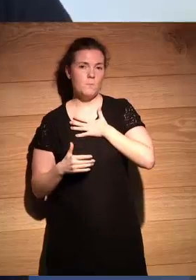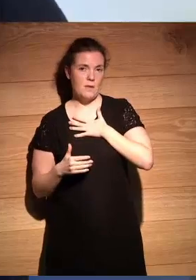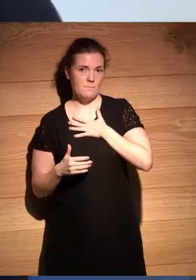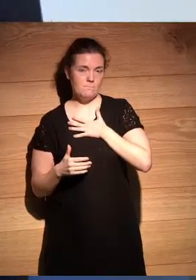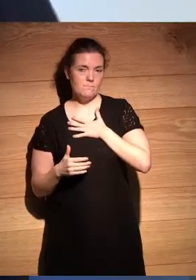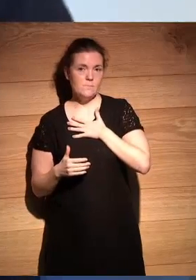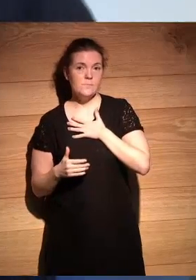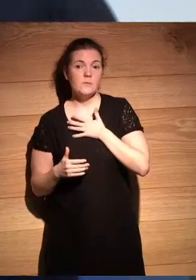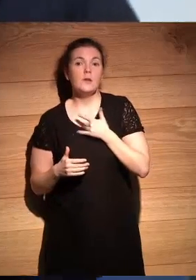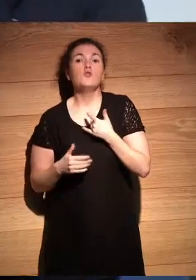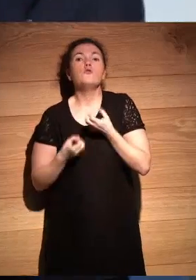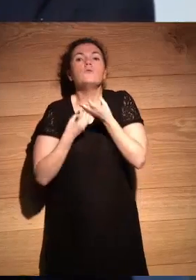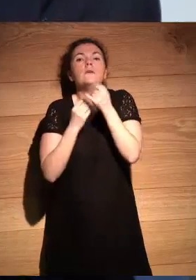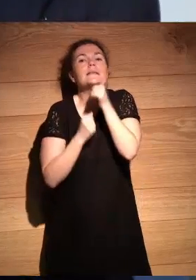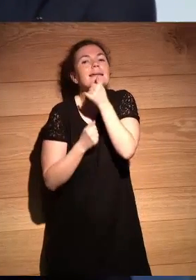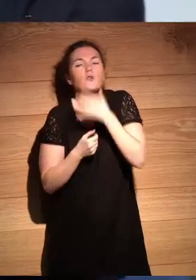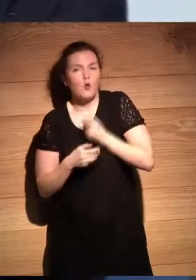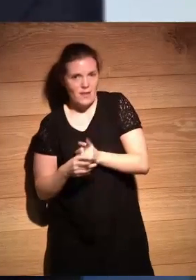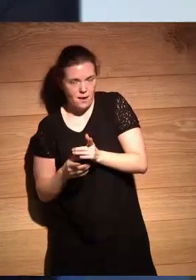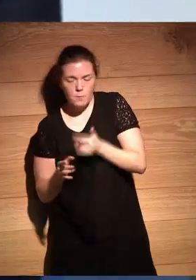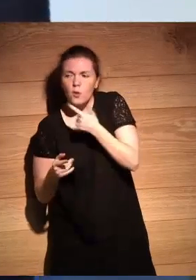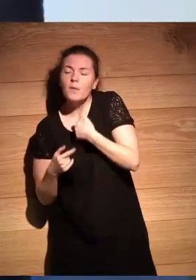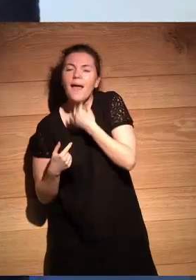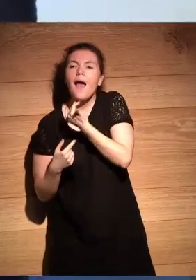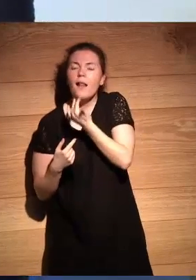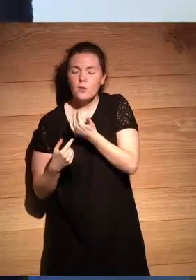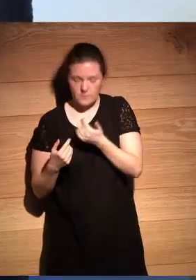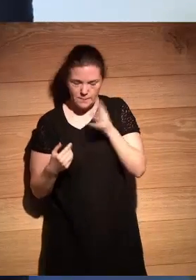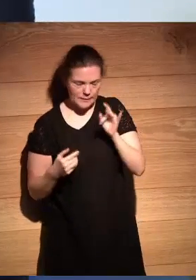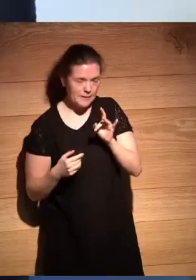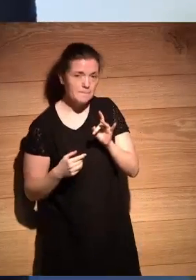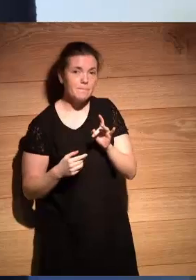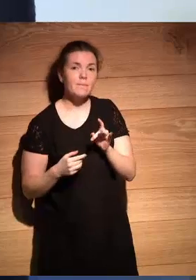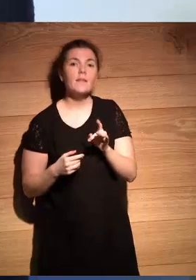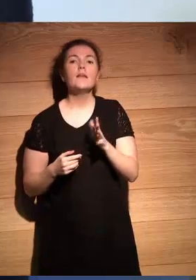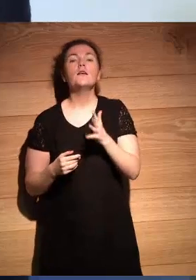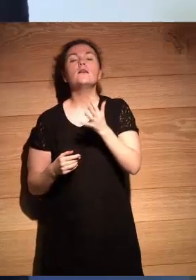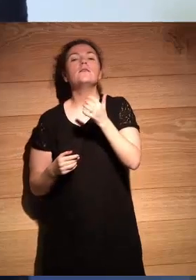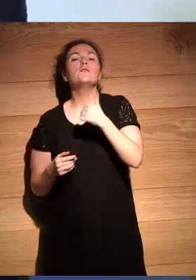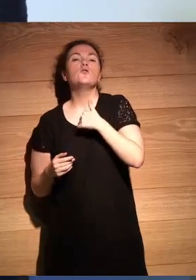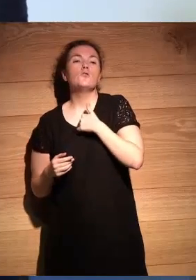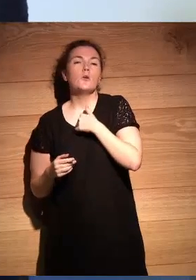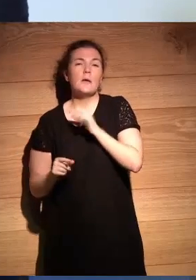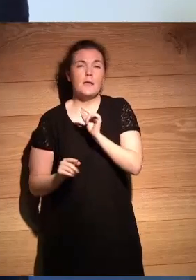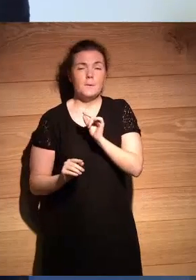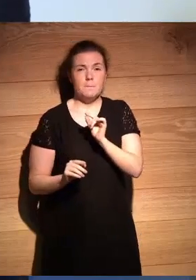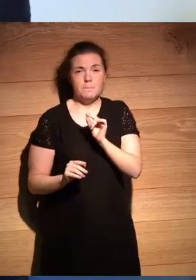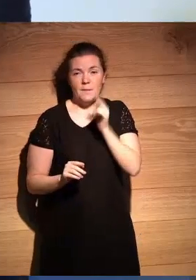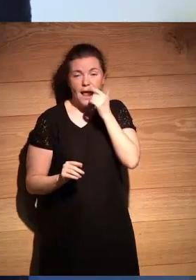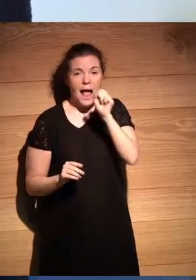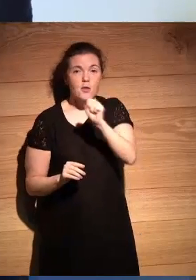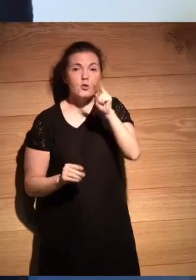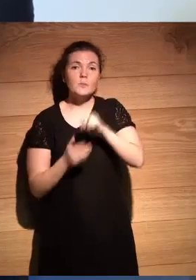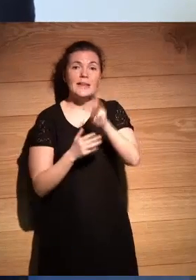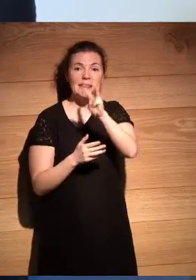sin revelar nada cuatro detalles si si es así o sea voy a poner voy a explicar un simil en el año